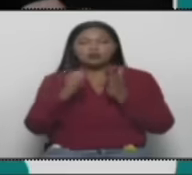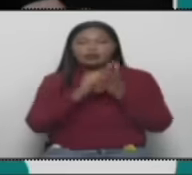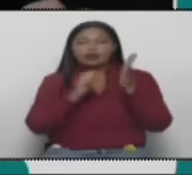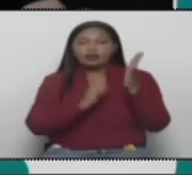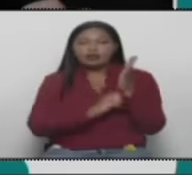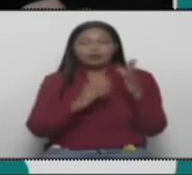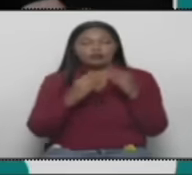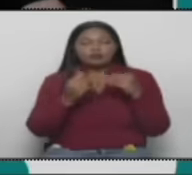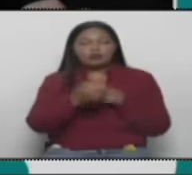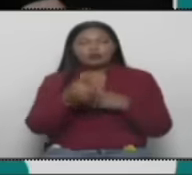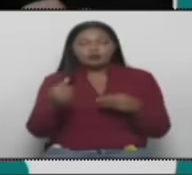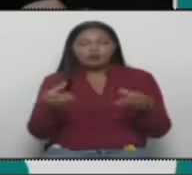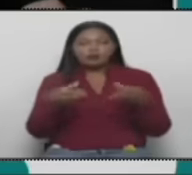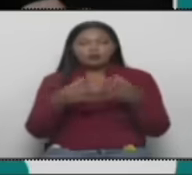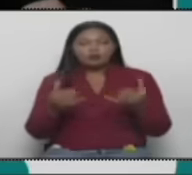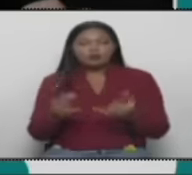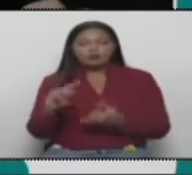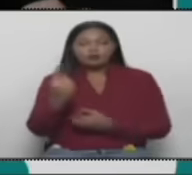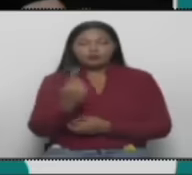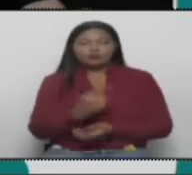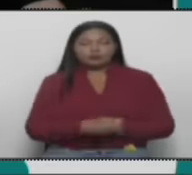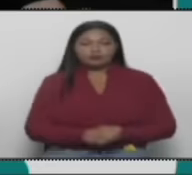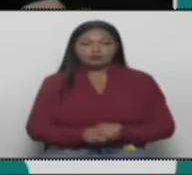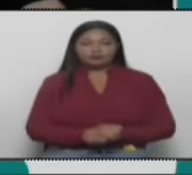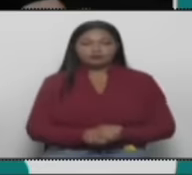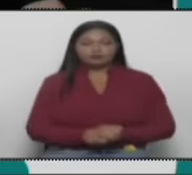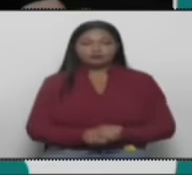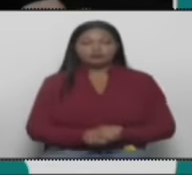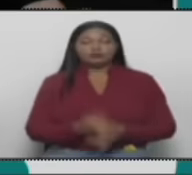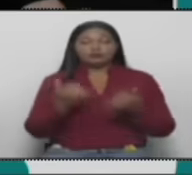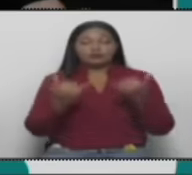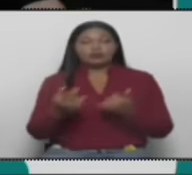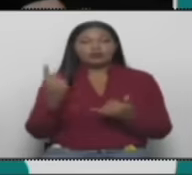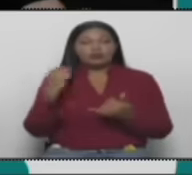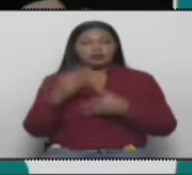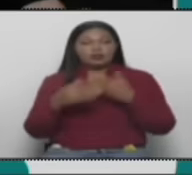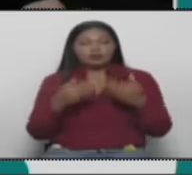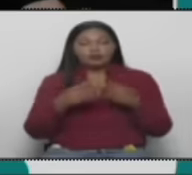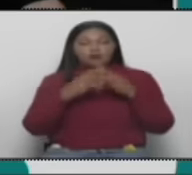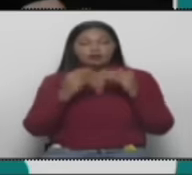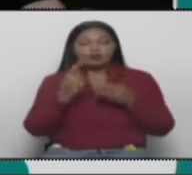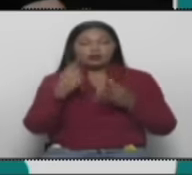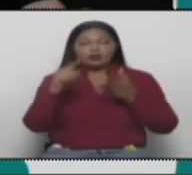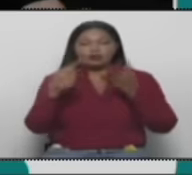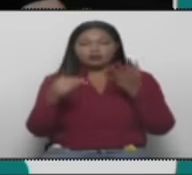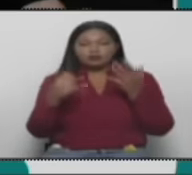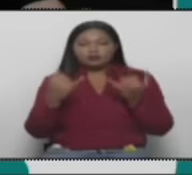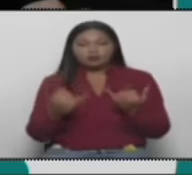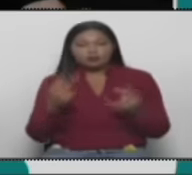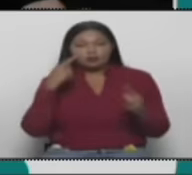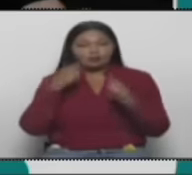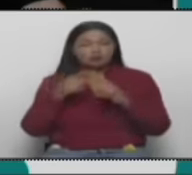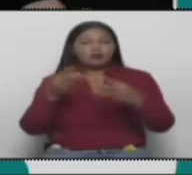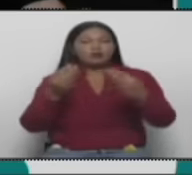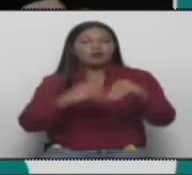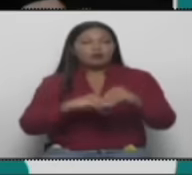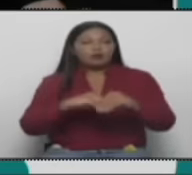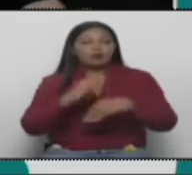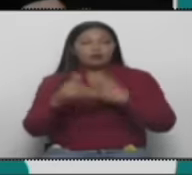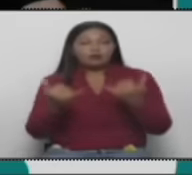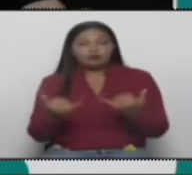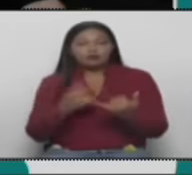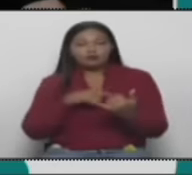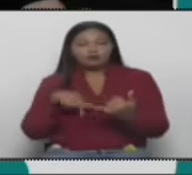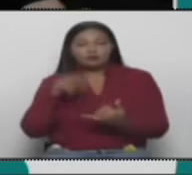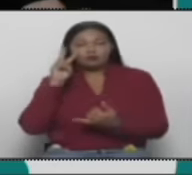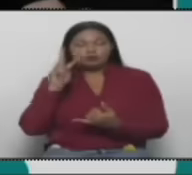todas las mesas en primer lugar y que también entregue todos aquellos elementos de convicción y algunos otros